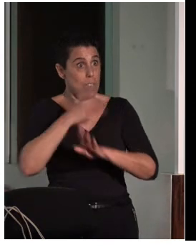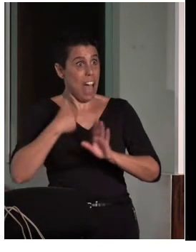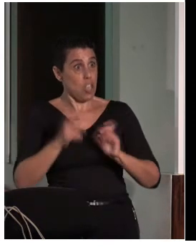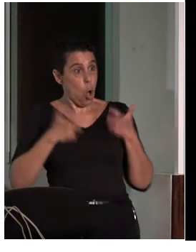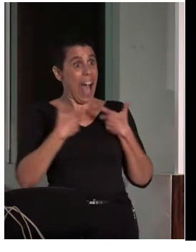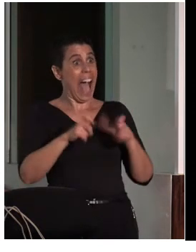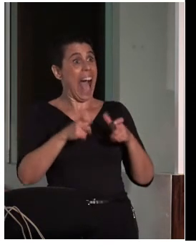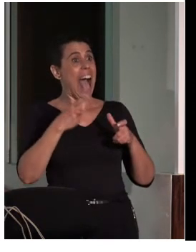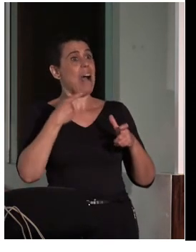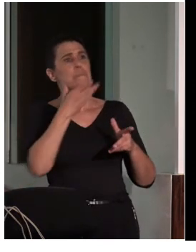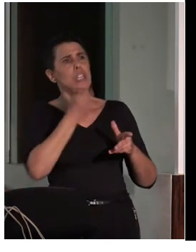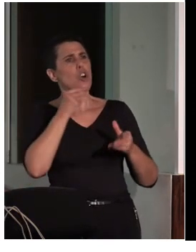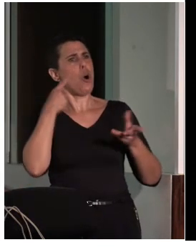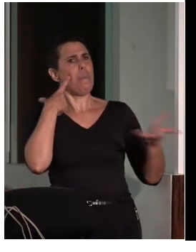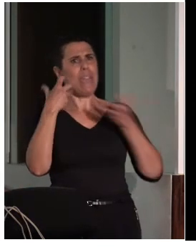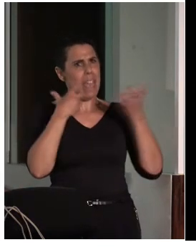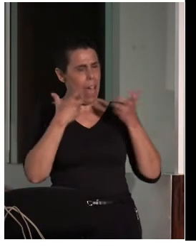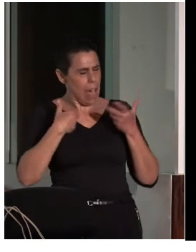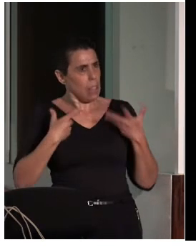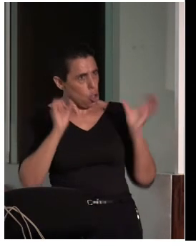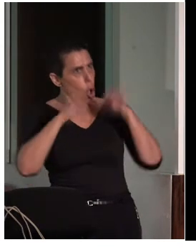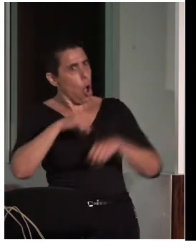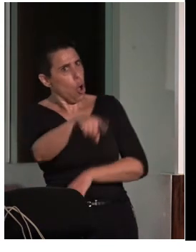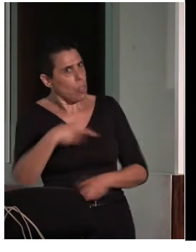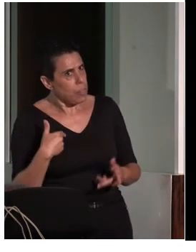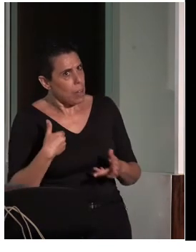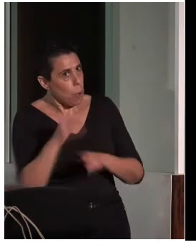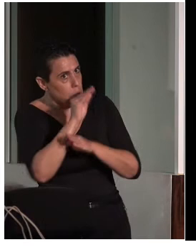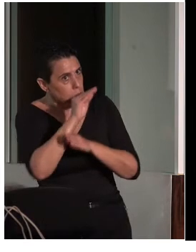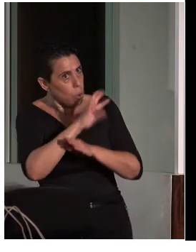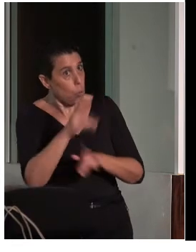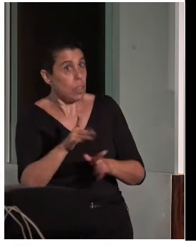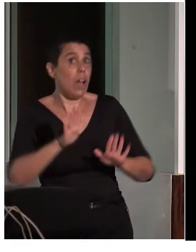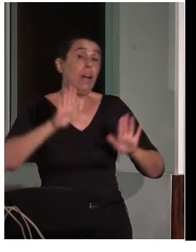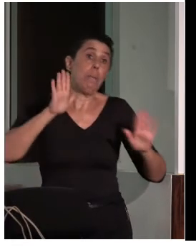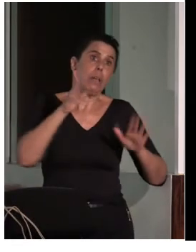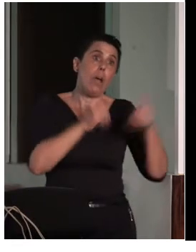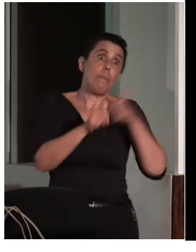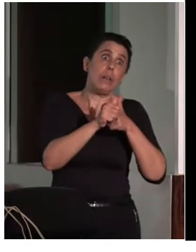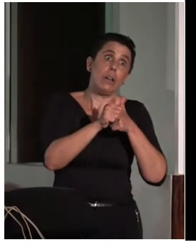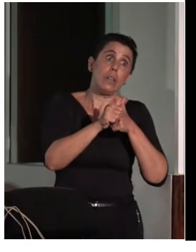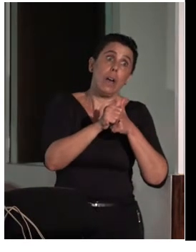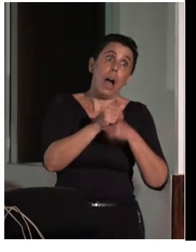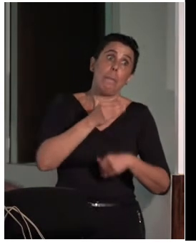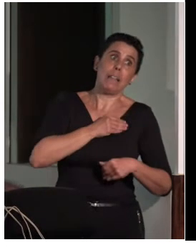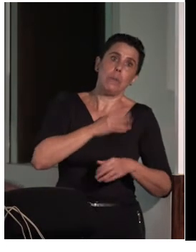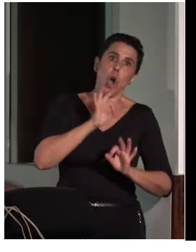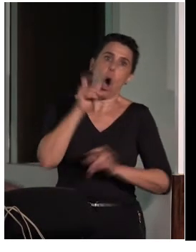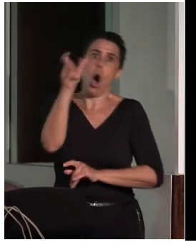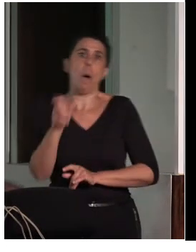acuerdo que el patrimonio se ha de preservar, pero a veces no pueden prevalecer las piedras a las personas. Hay soluciones.